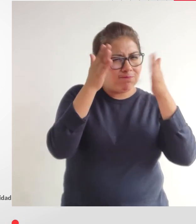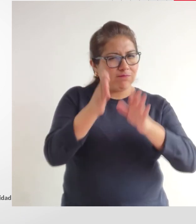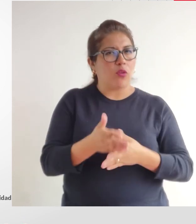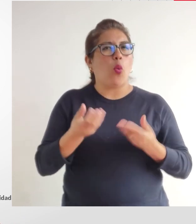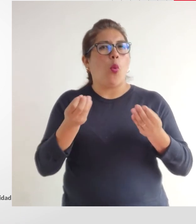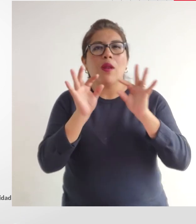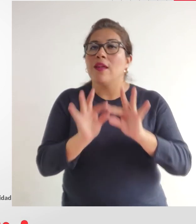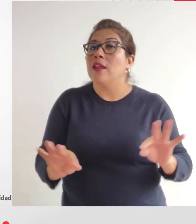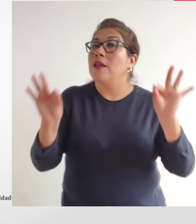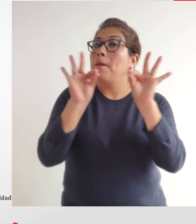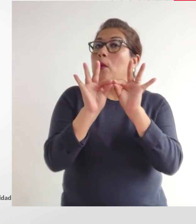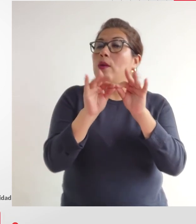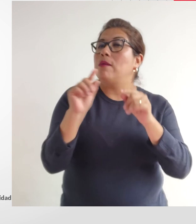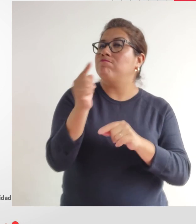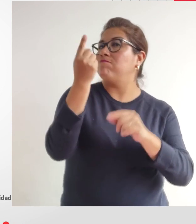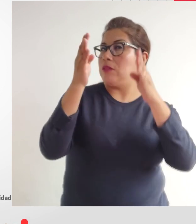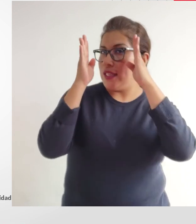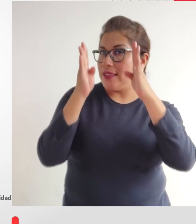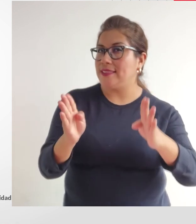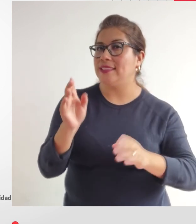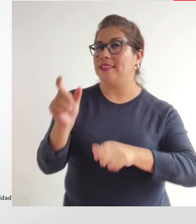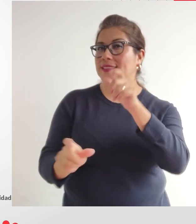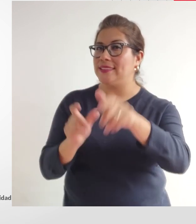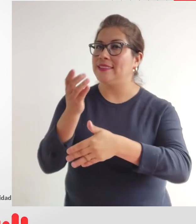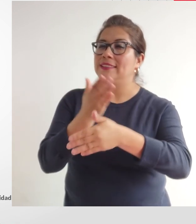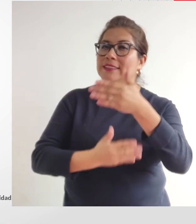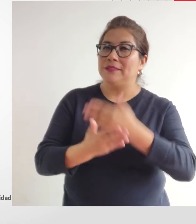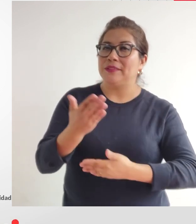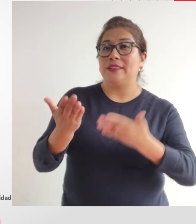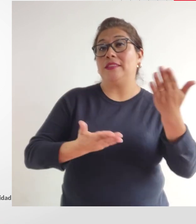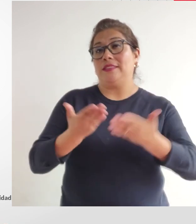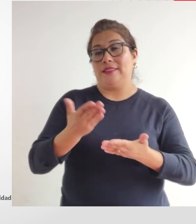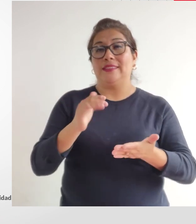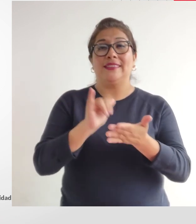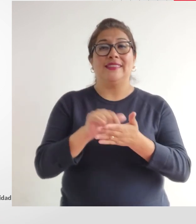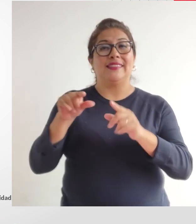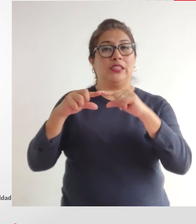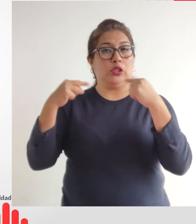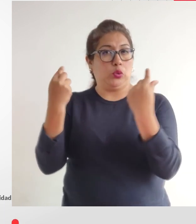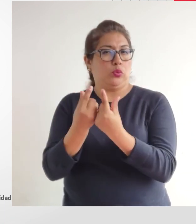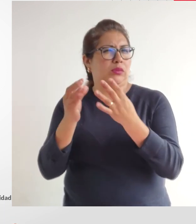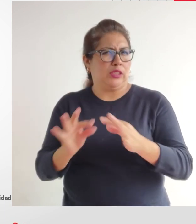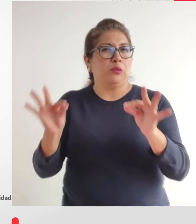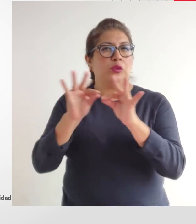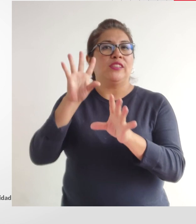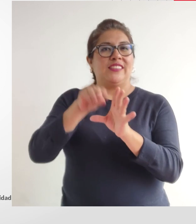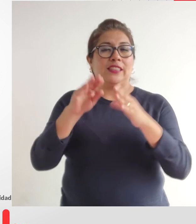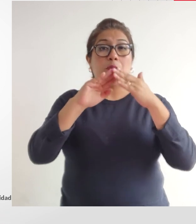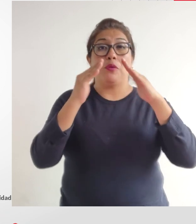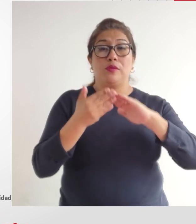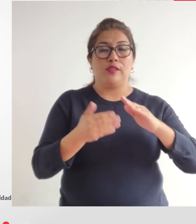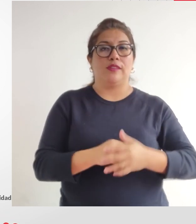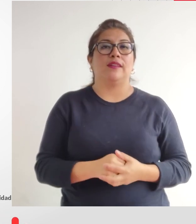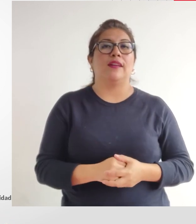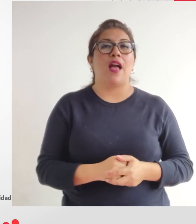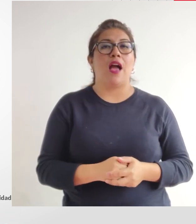de priorizar la atención de los servicios públicos hacia este sector importante de nuestra población